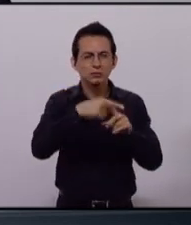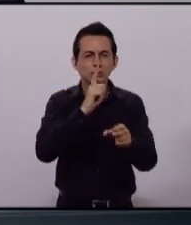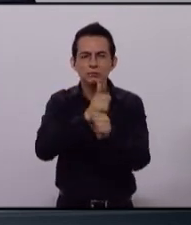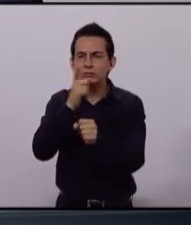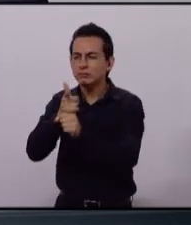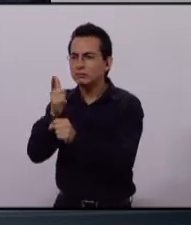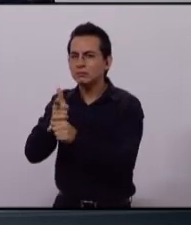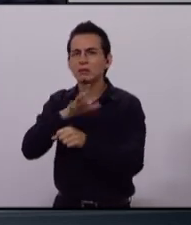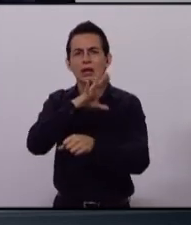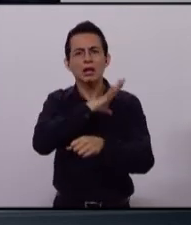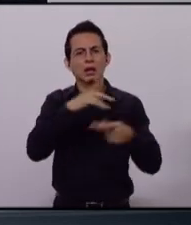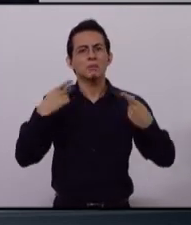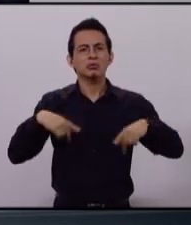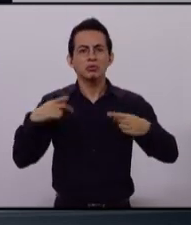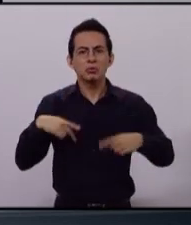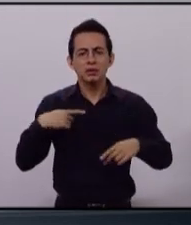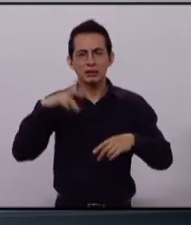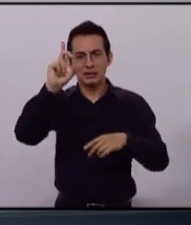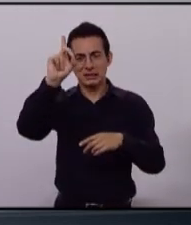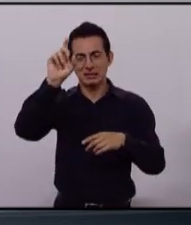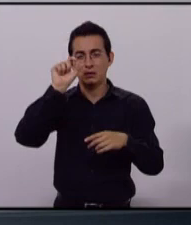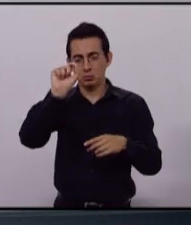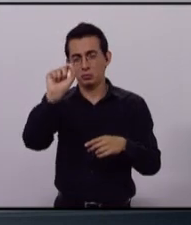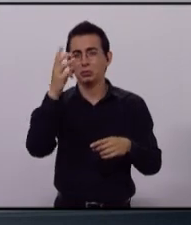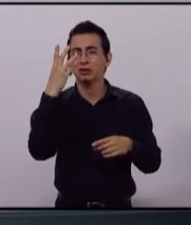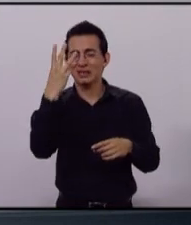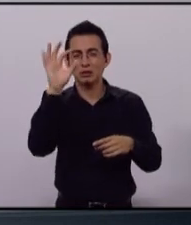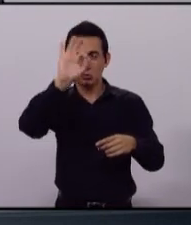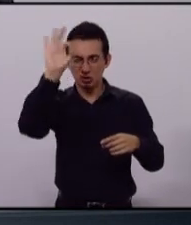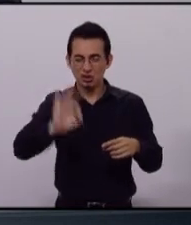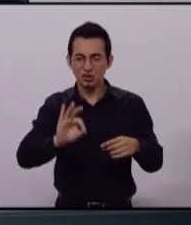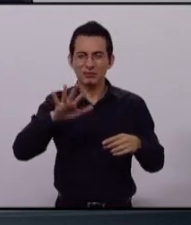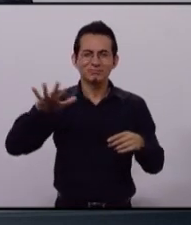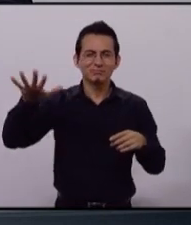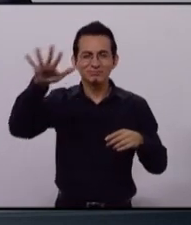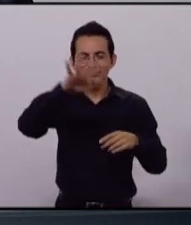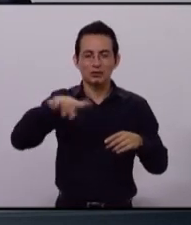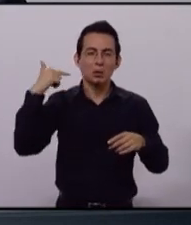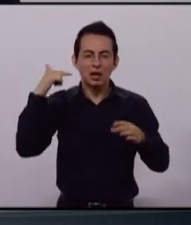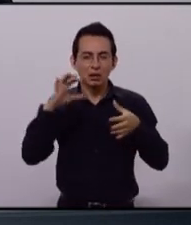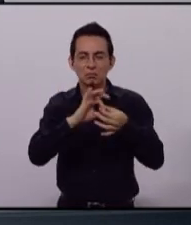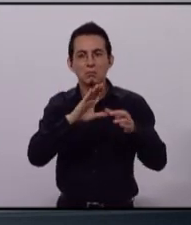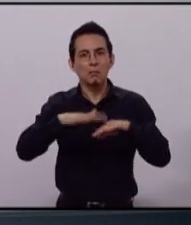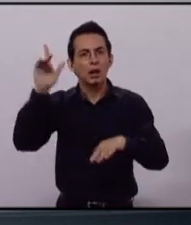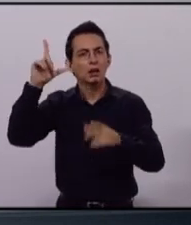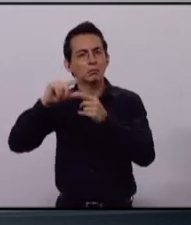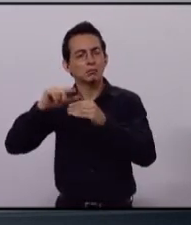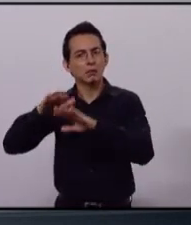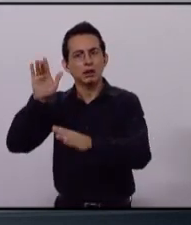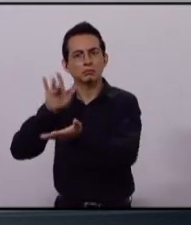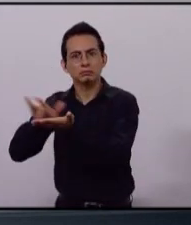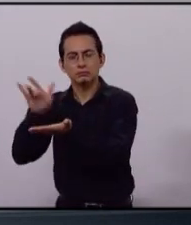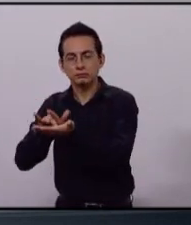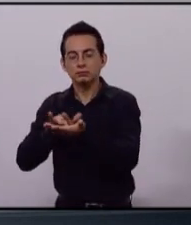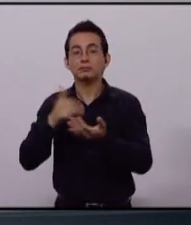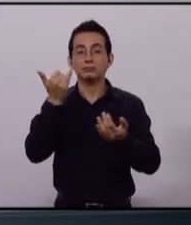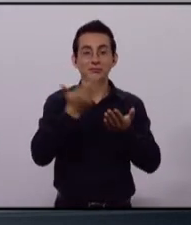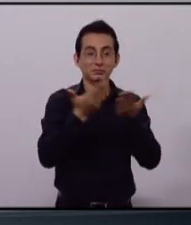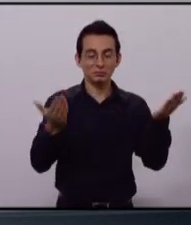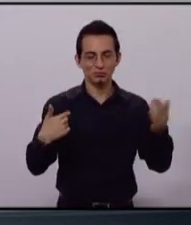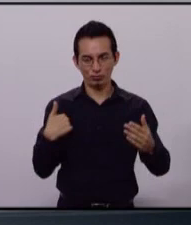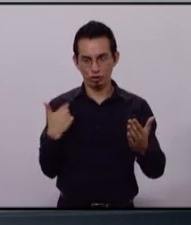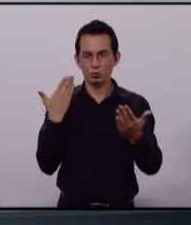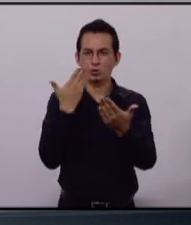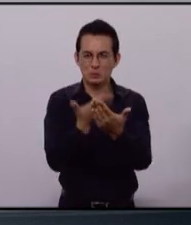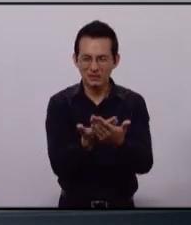trabajadores asegurados, concentrados con el 30.3% en la zona metropolitana de Guadalajara. Dentro de las propuestas que